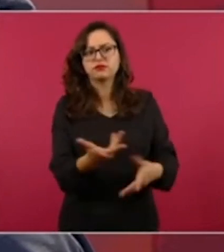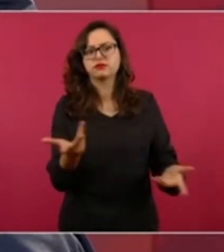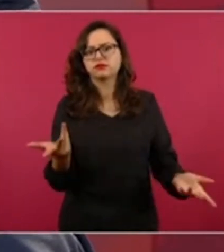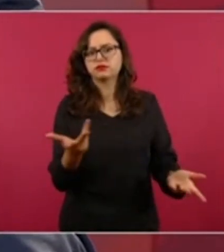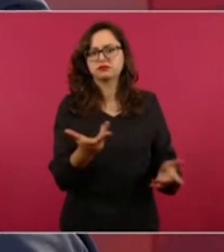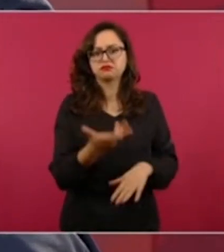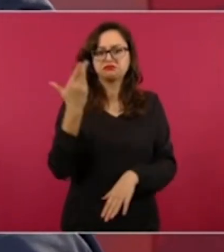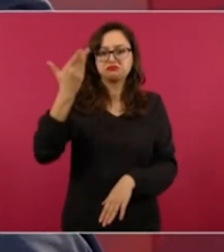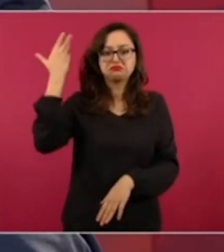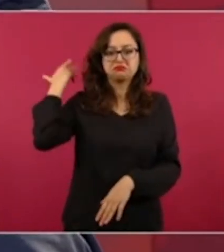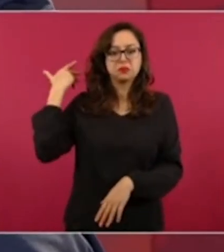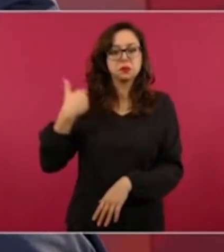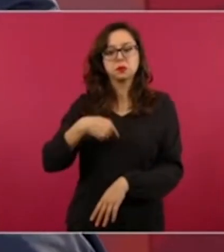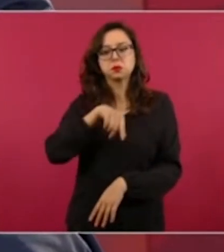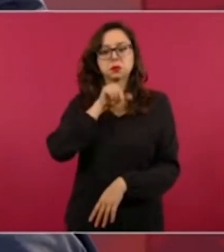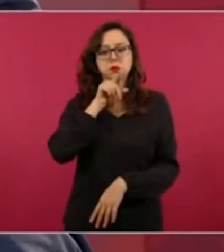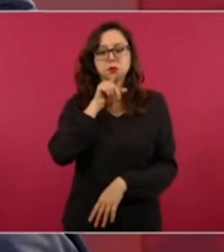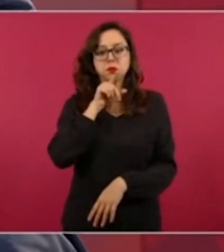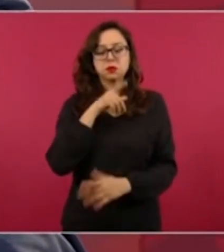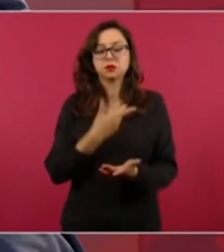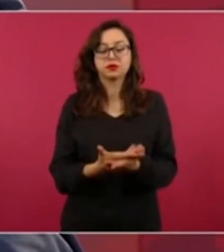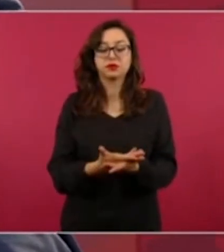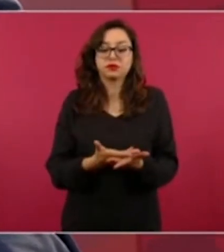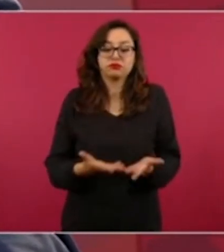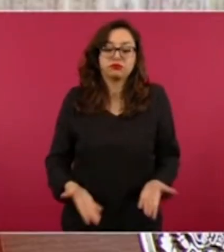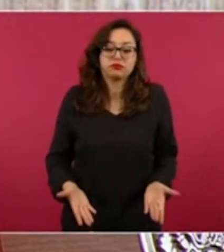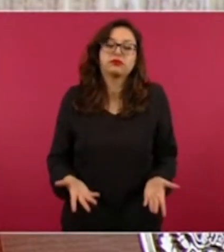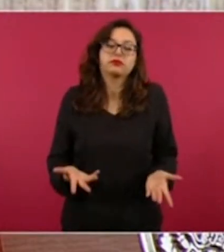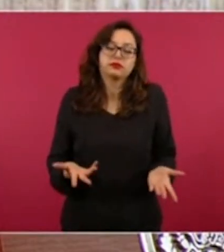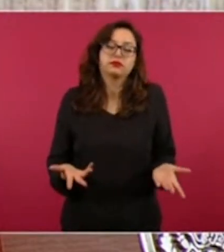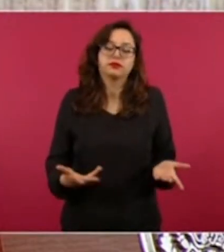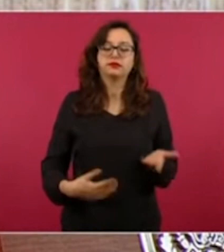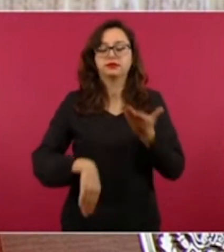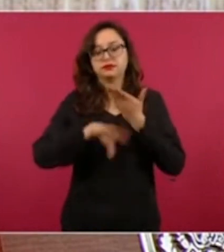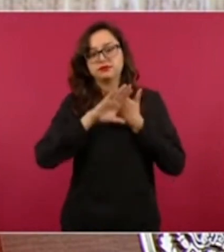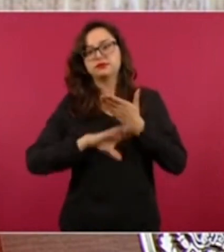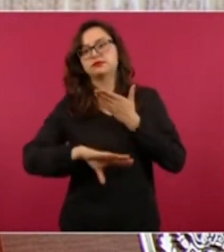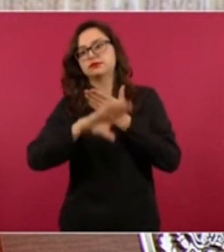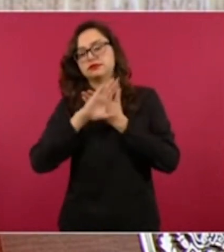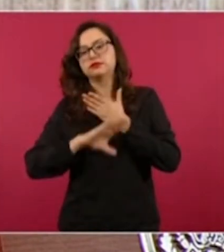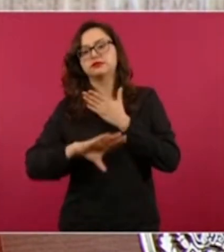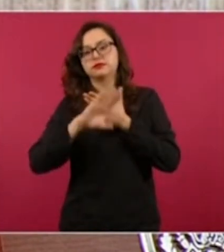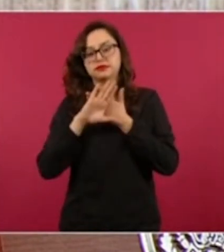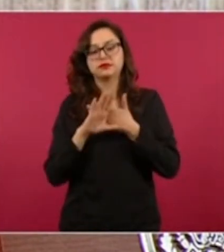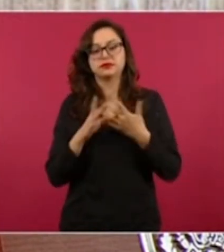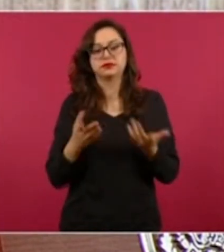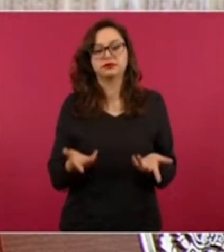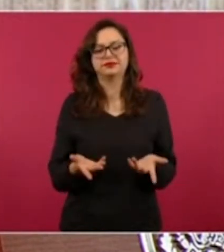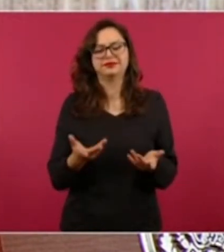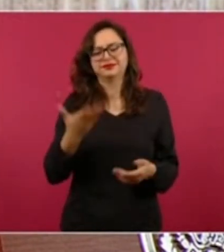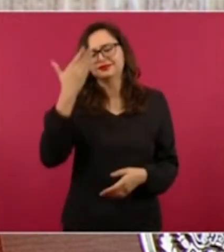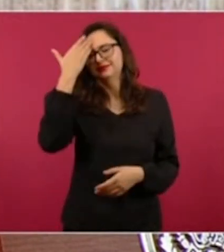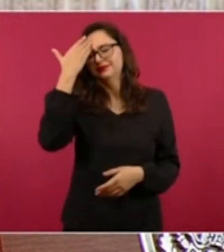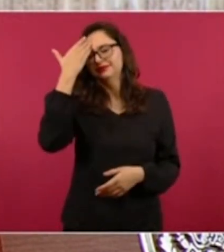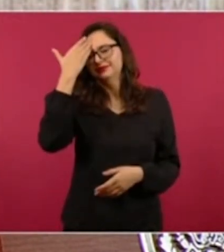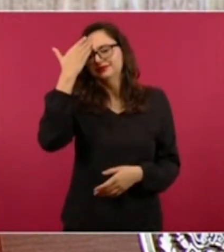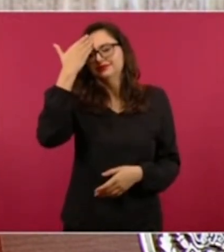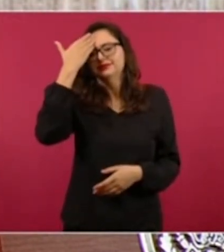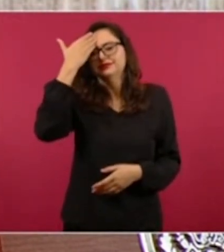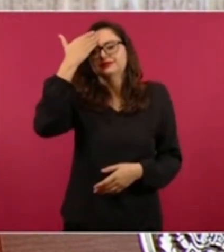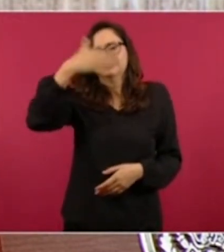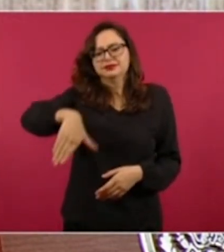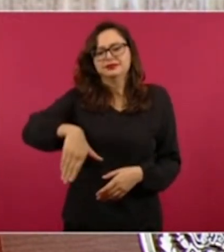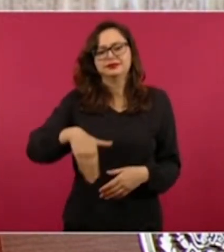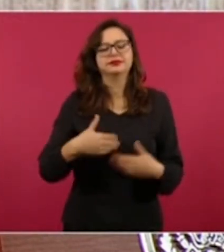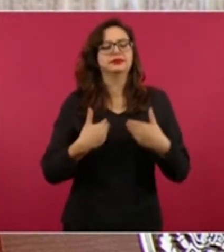Pues ya no existe eso. Entonces, de ahí viene toda esta inconformidad.